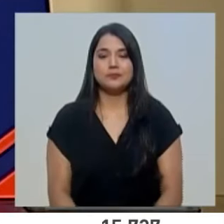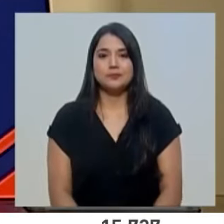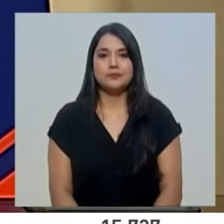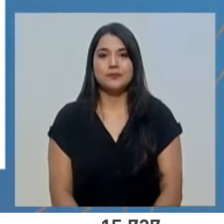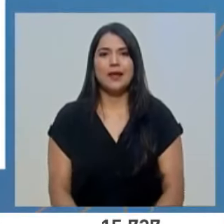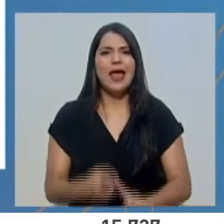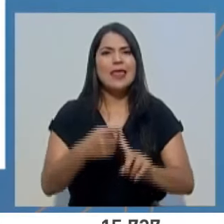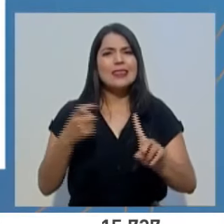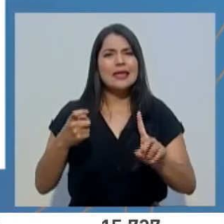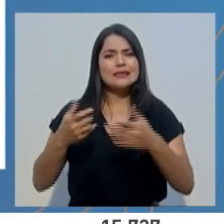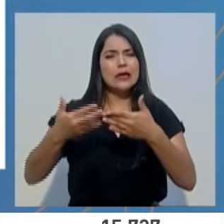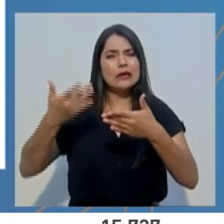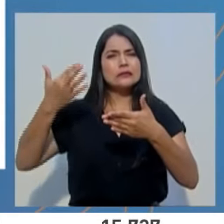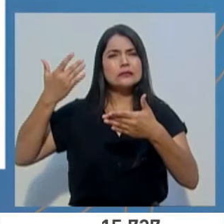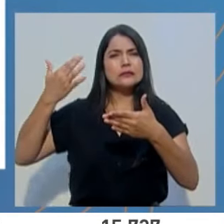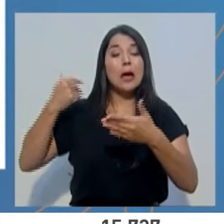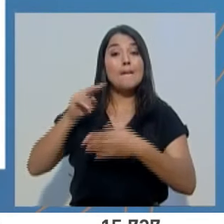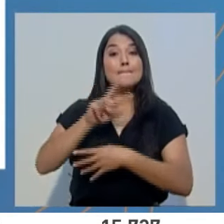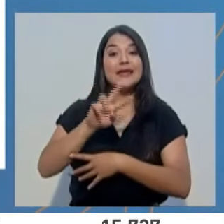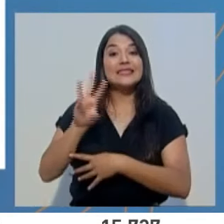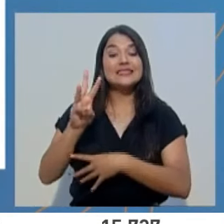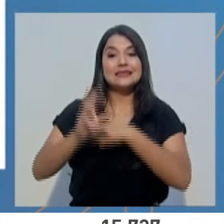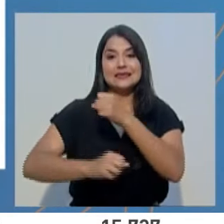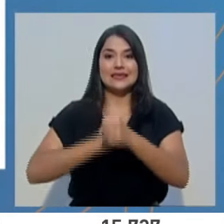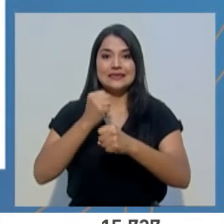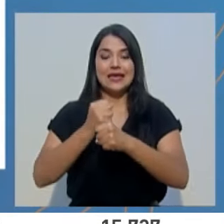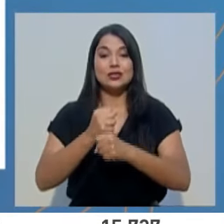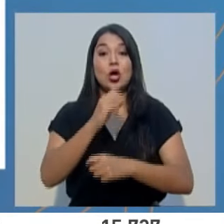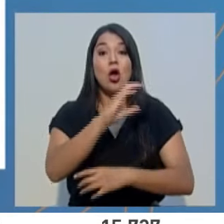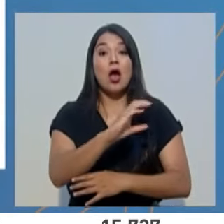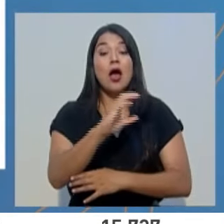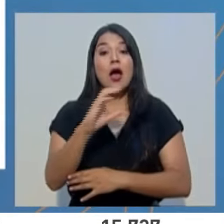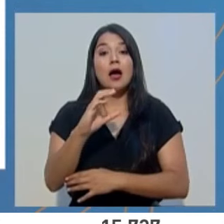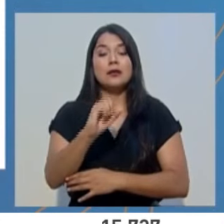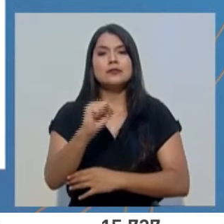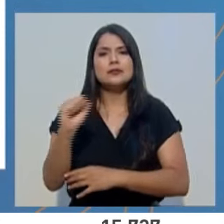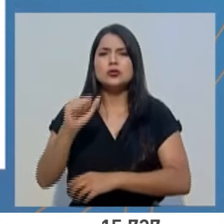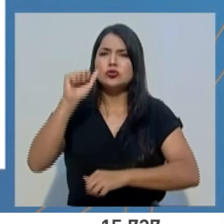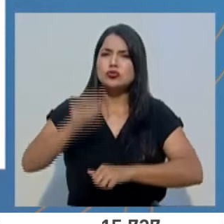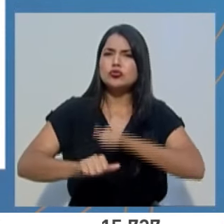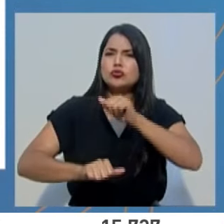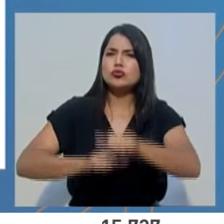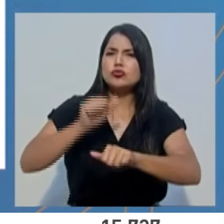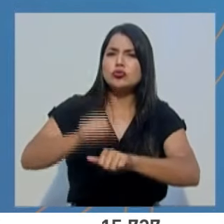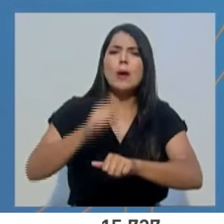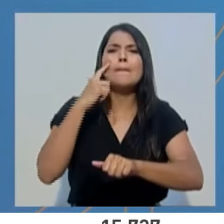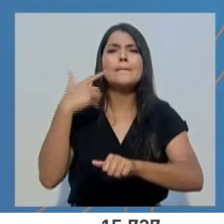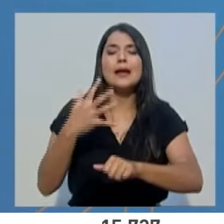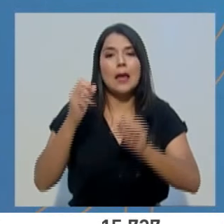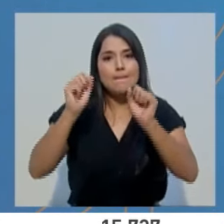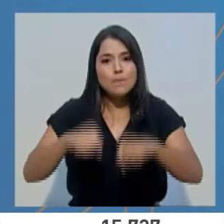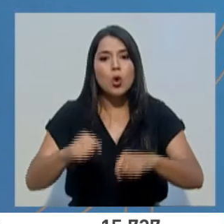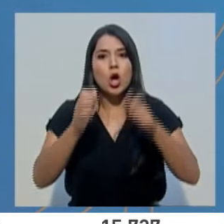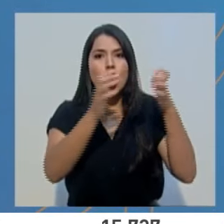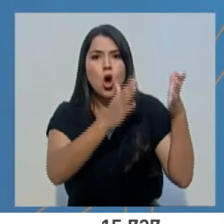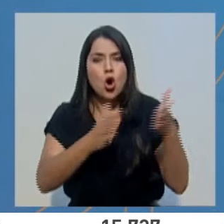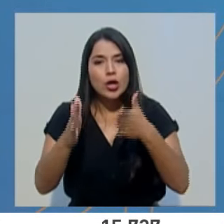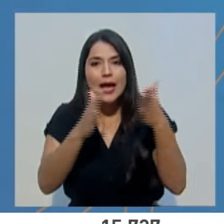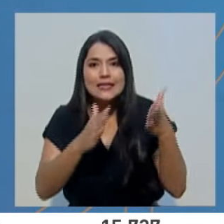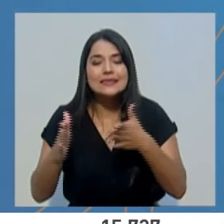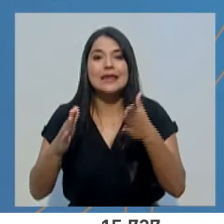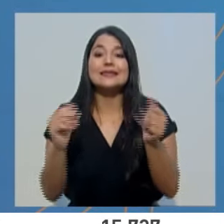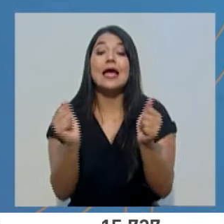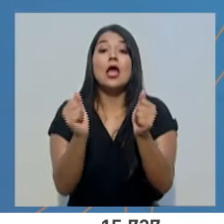Desde hace 26 años, la Caja ha ejecutado esfuerzos para organización y preparación ante emergencias y